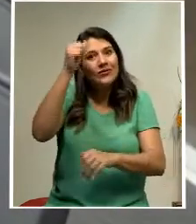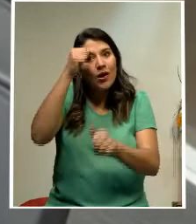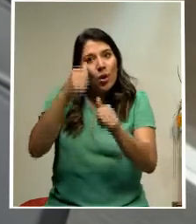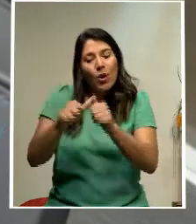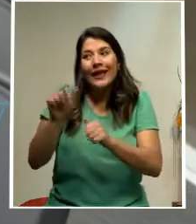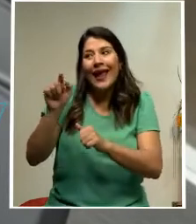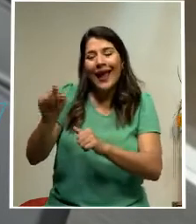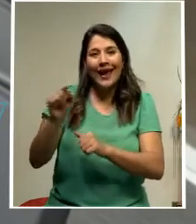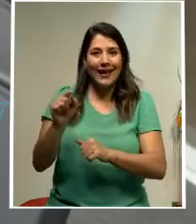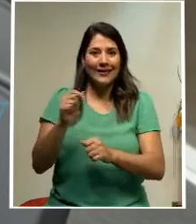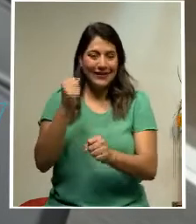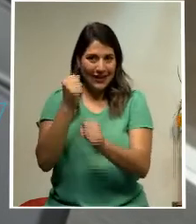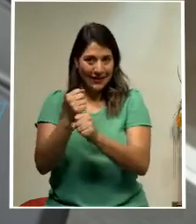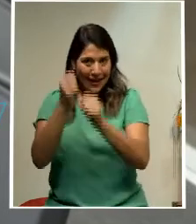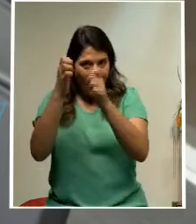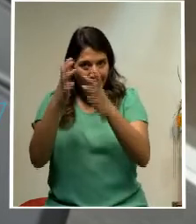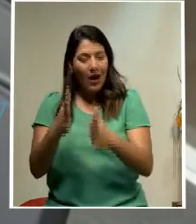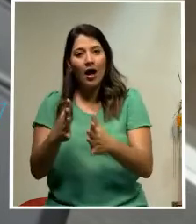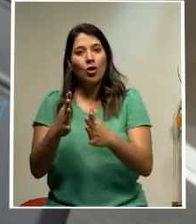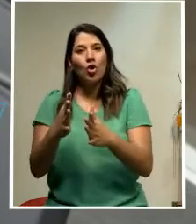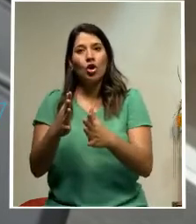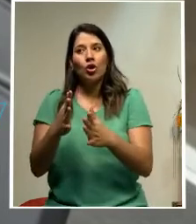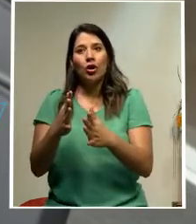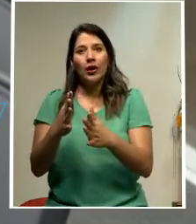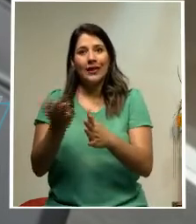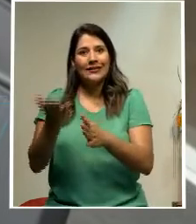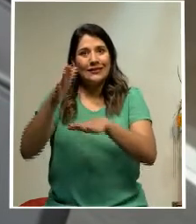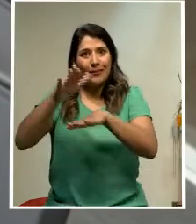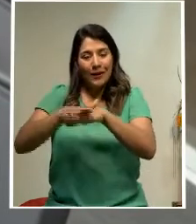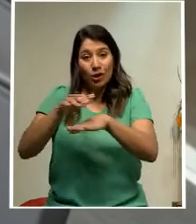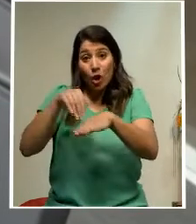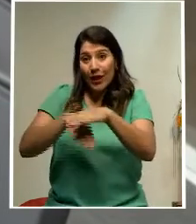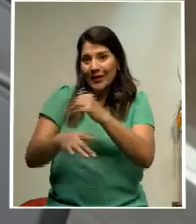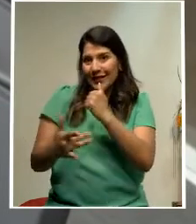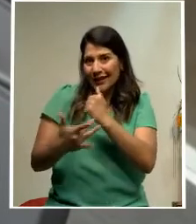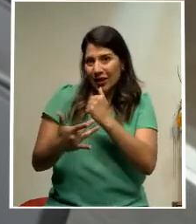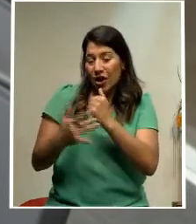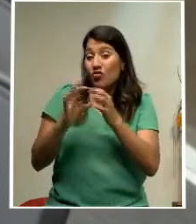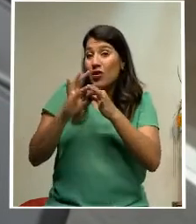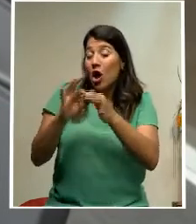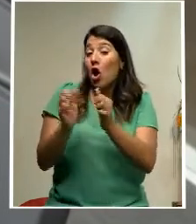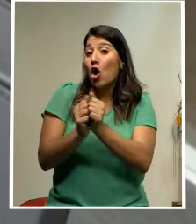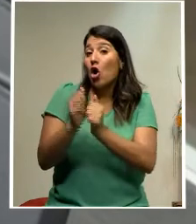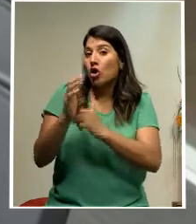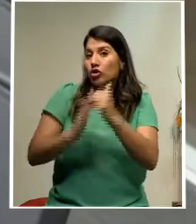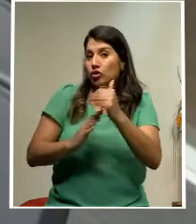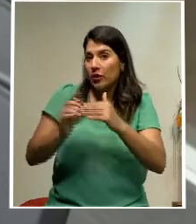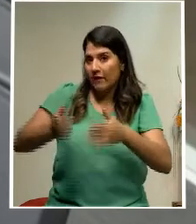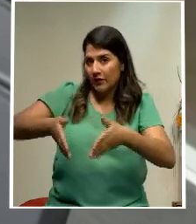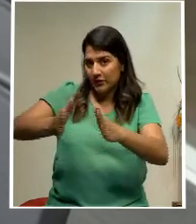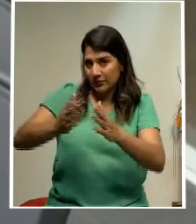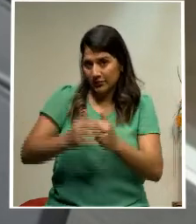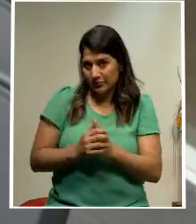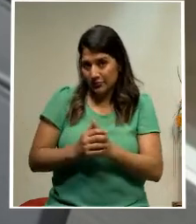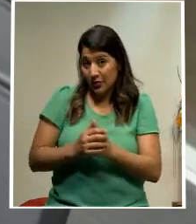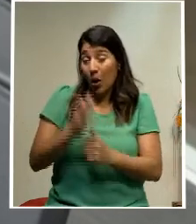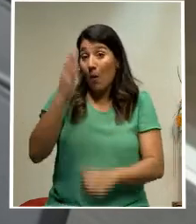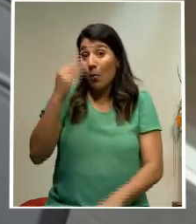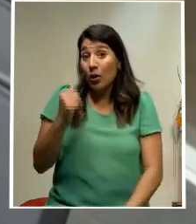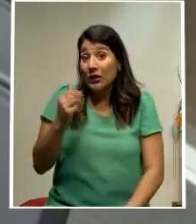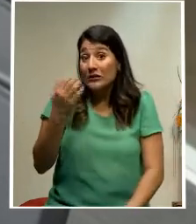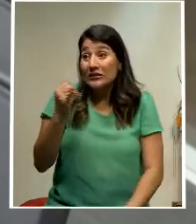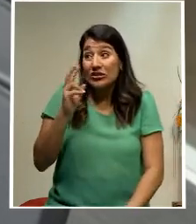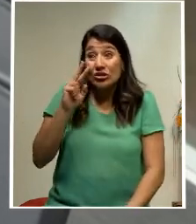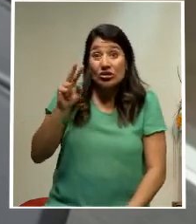de los temas de infraestructura. Si no, yo podría también estar cometiendo otro acto